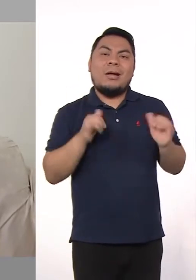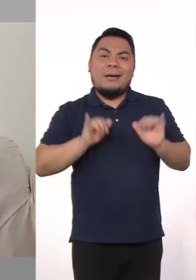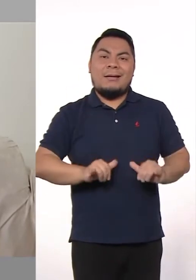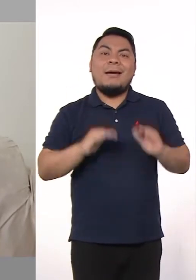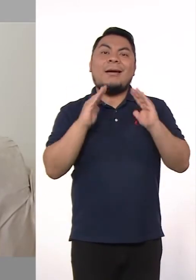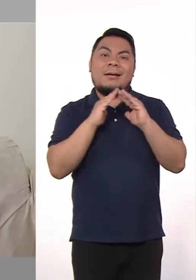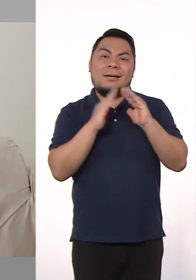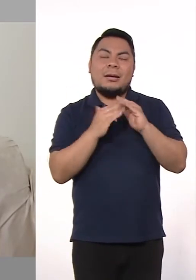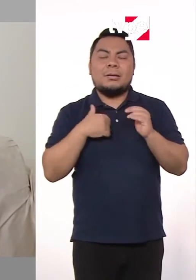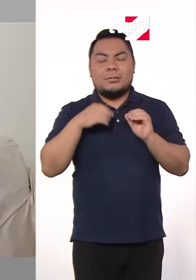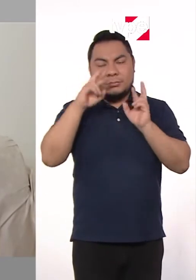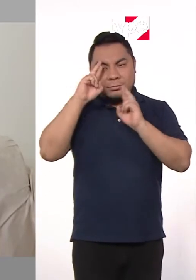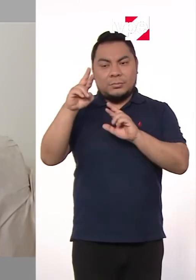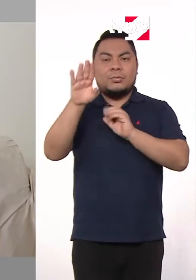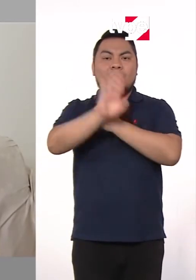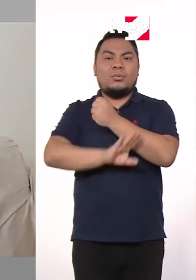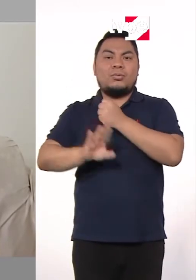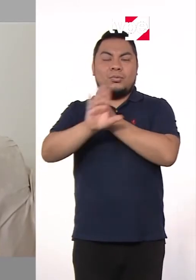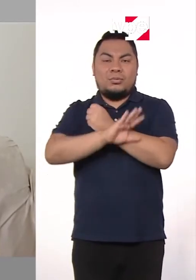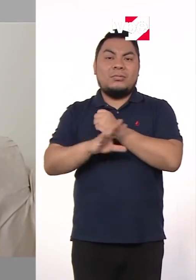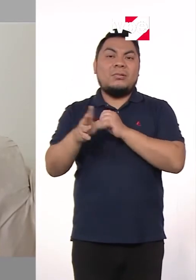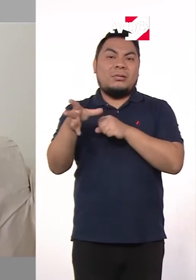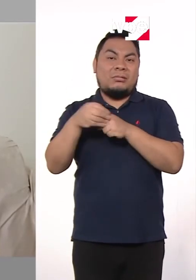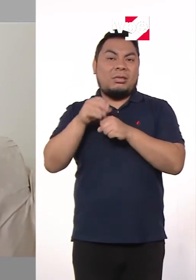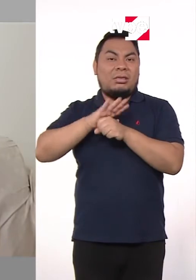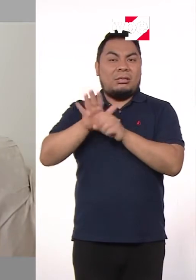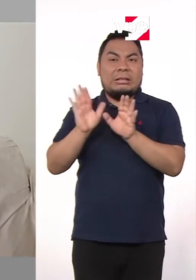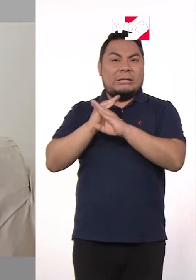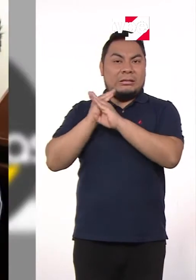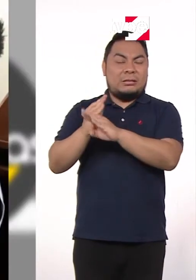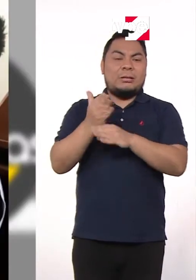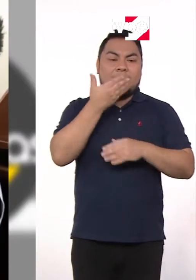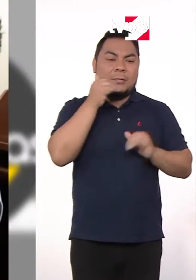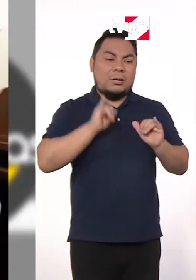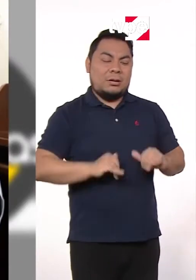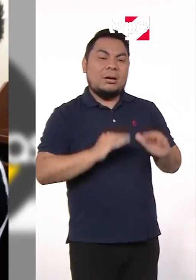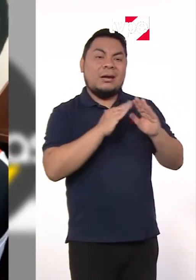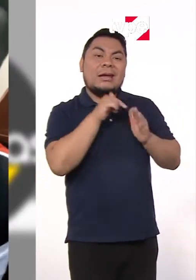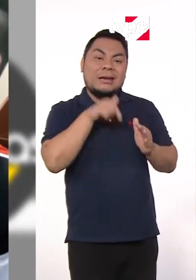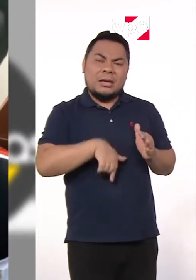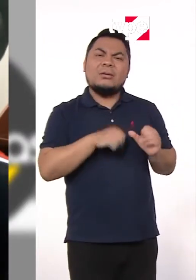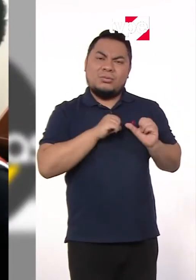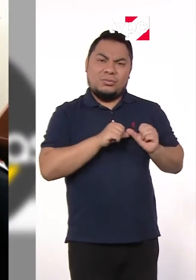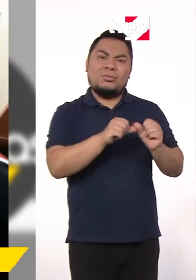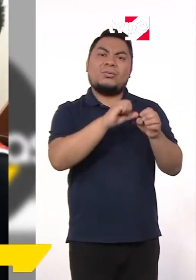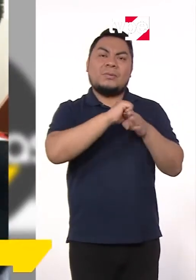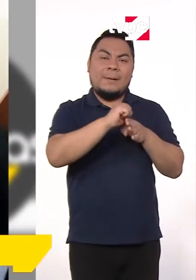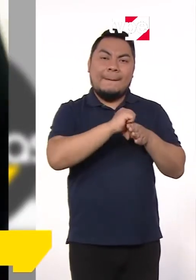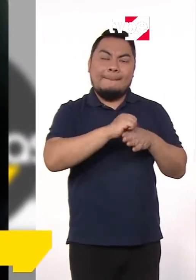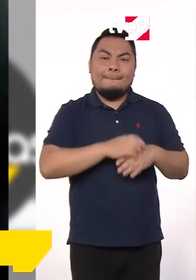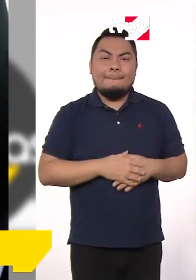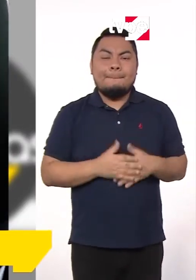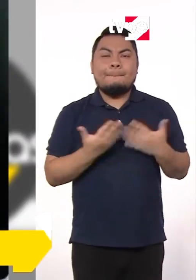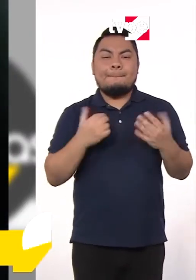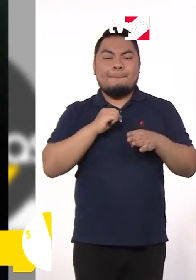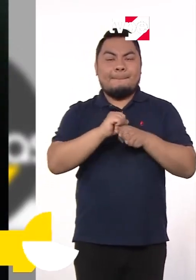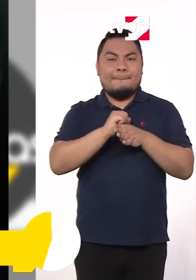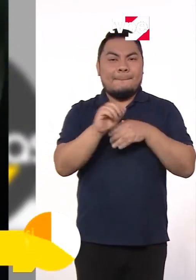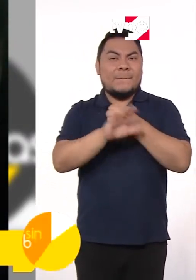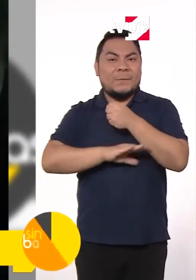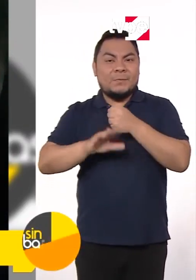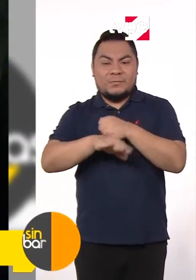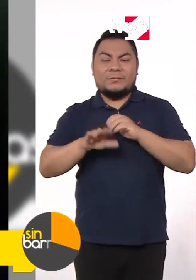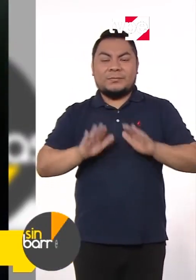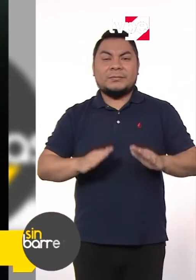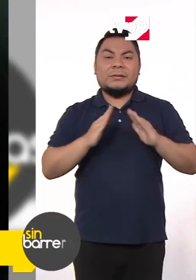de prevención contra el COVID. Realizo ejercicios de movilidad, ejercicios básicos y cardio